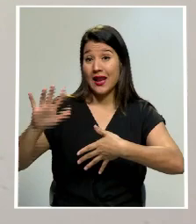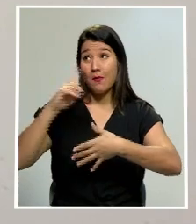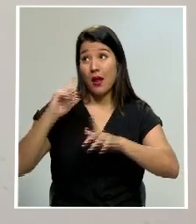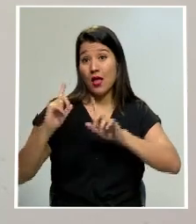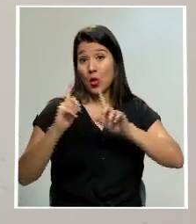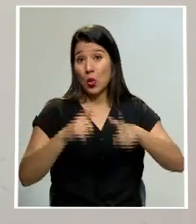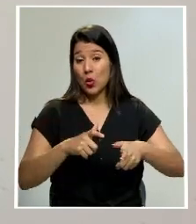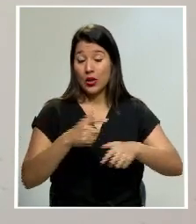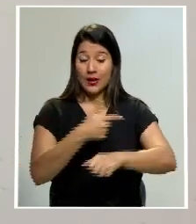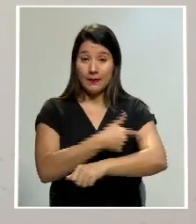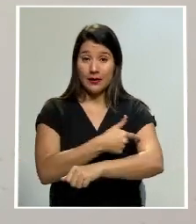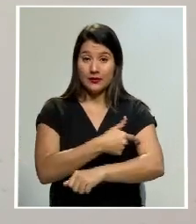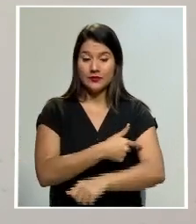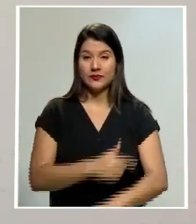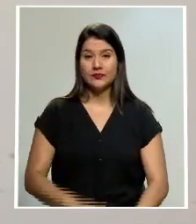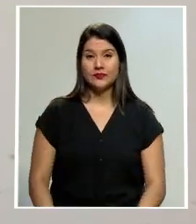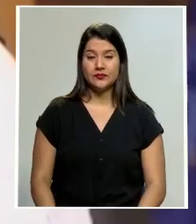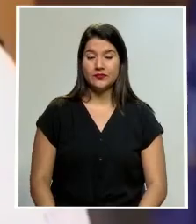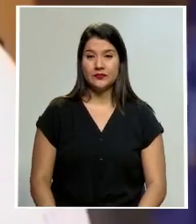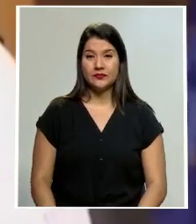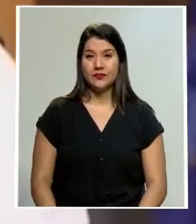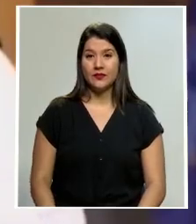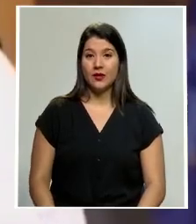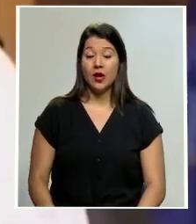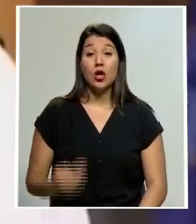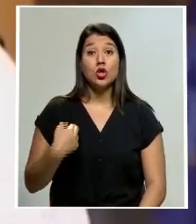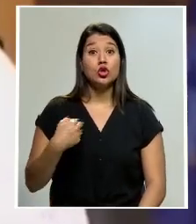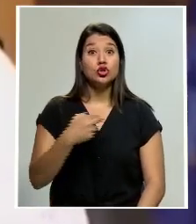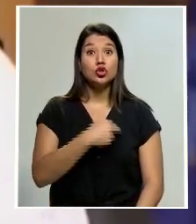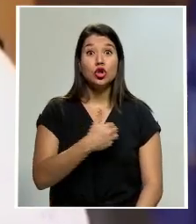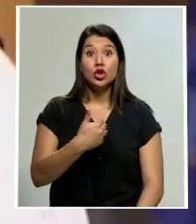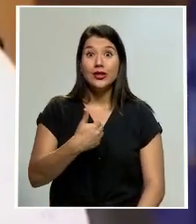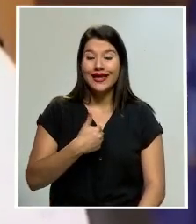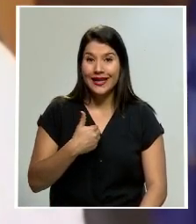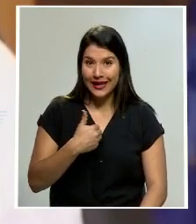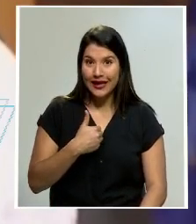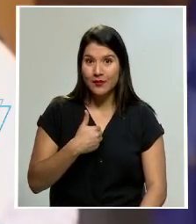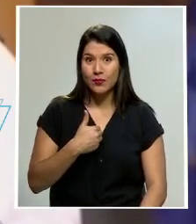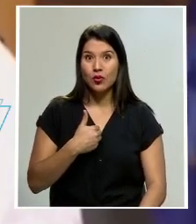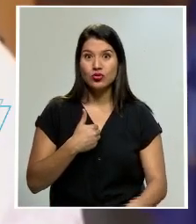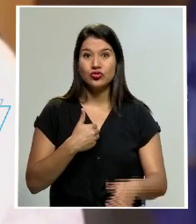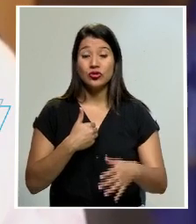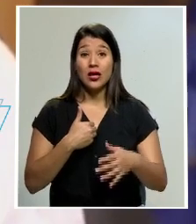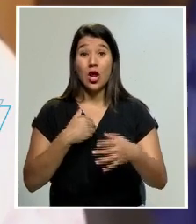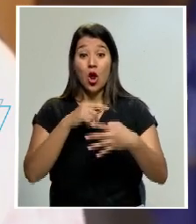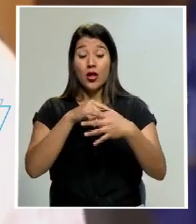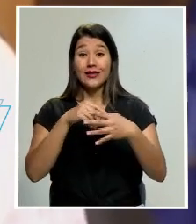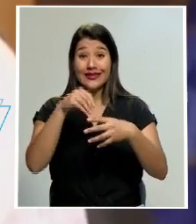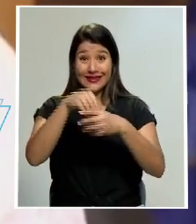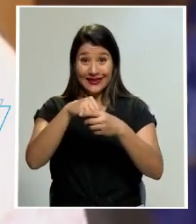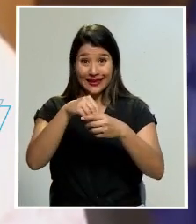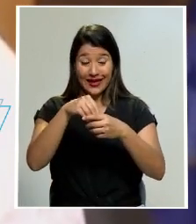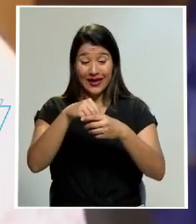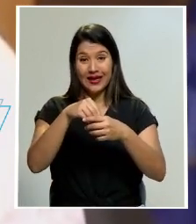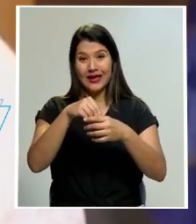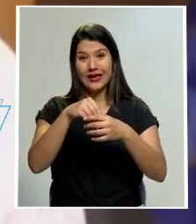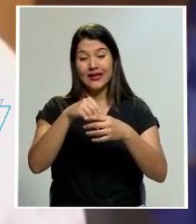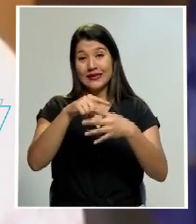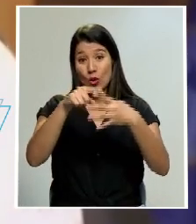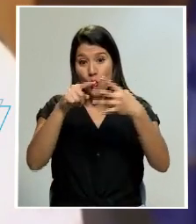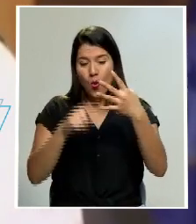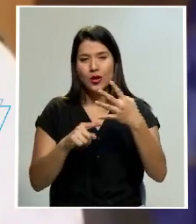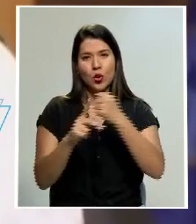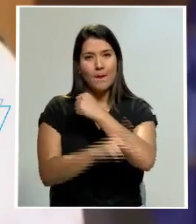entrega de estas inmunizaciones tenemos cuatro de los cinco países con más altas tasas de mortalidad en el mundo